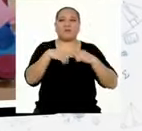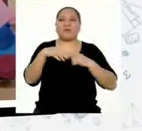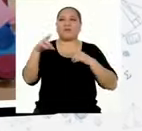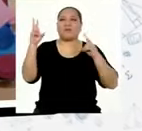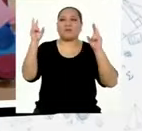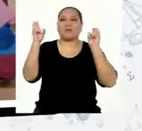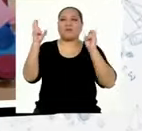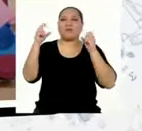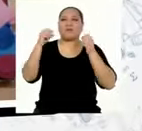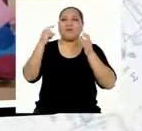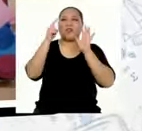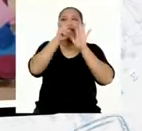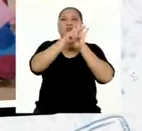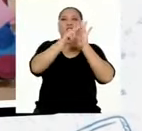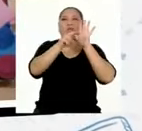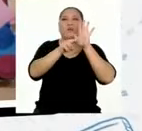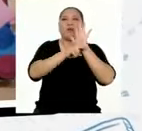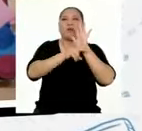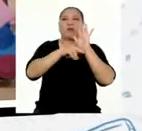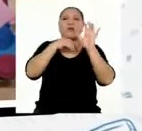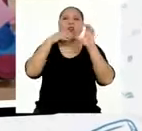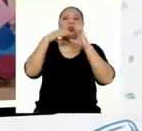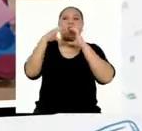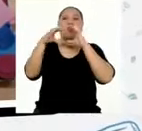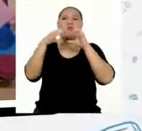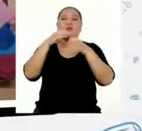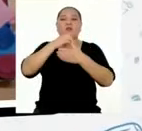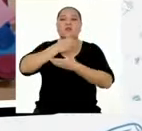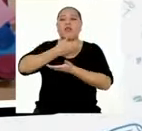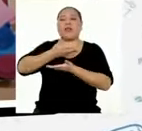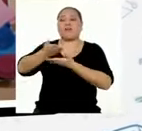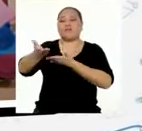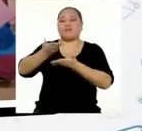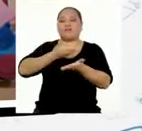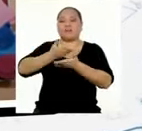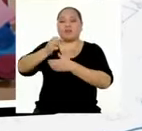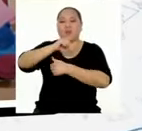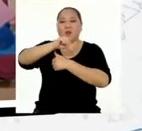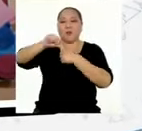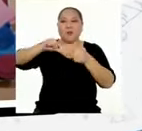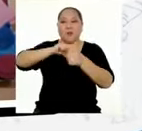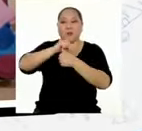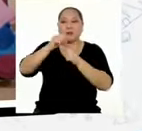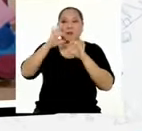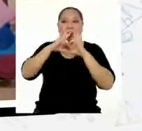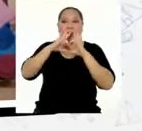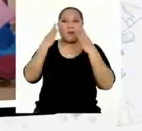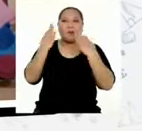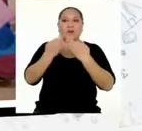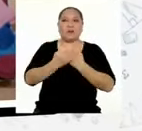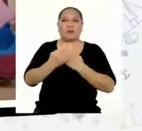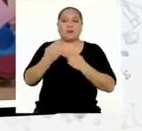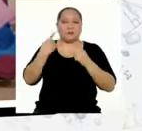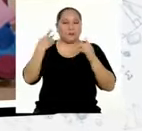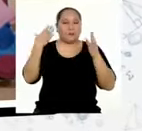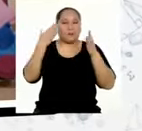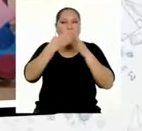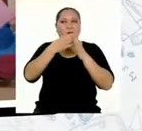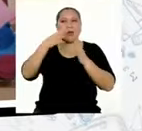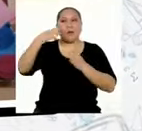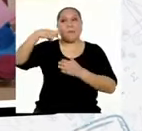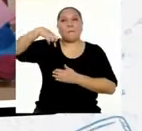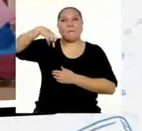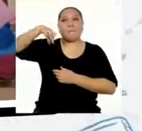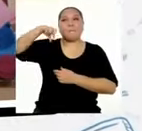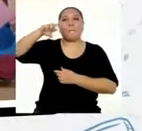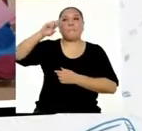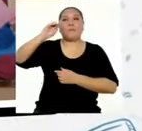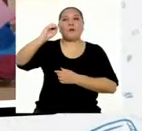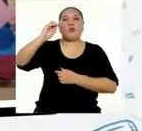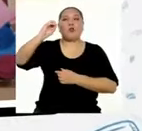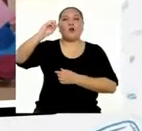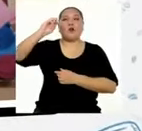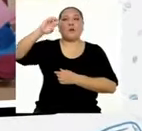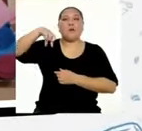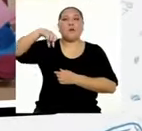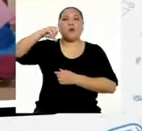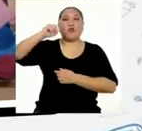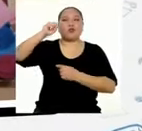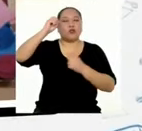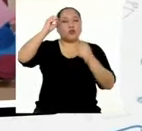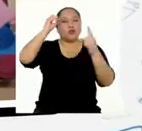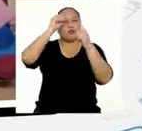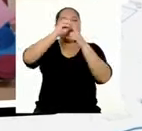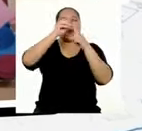tema de las normas de convivencia familiar. En el propósito, he colocado un consejo para llevar una buena